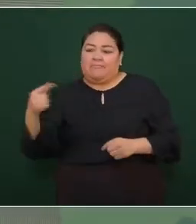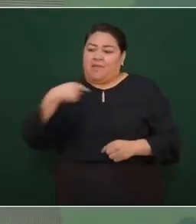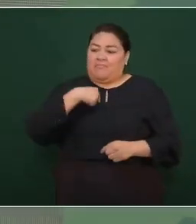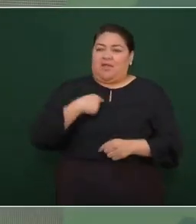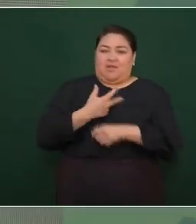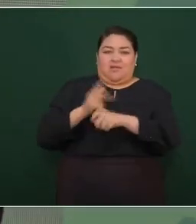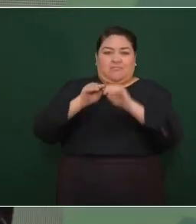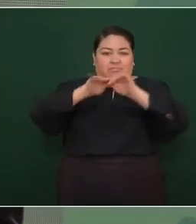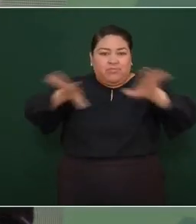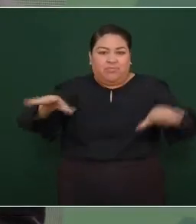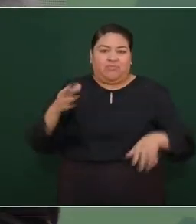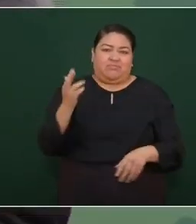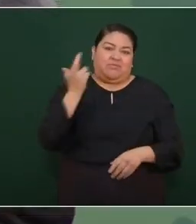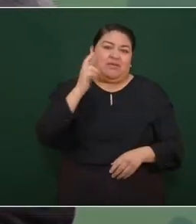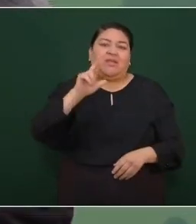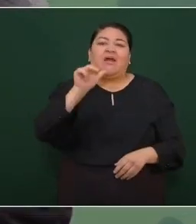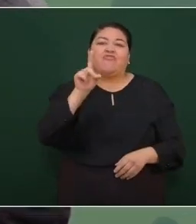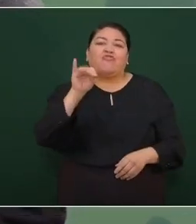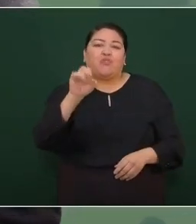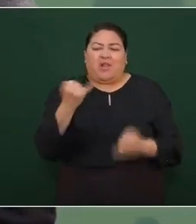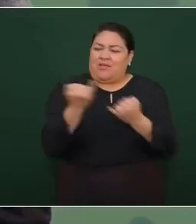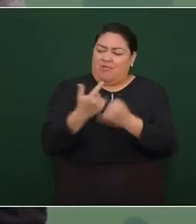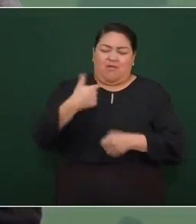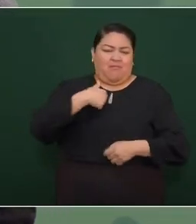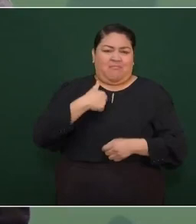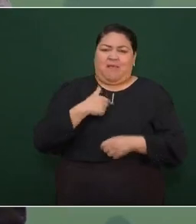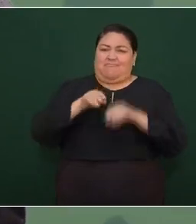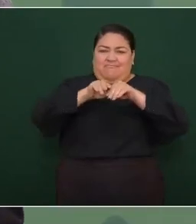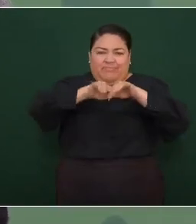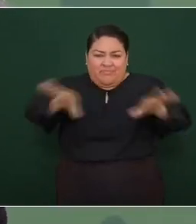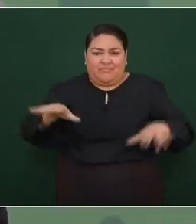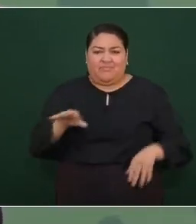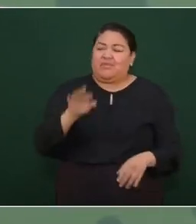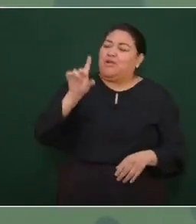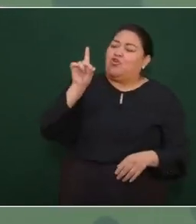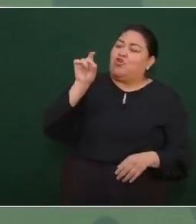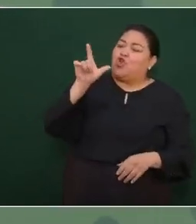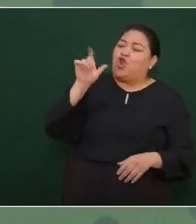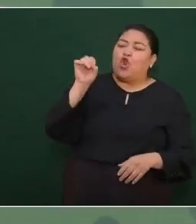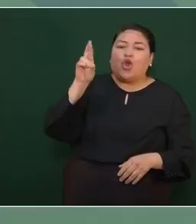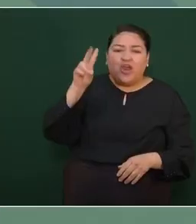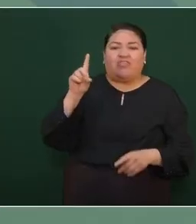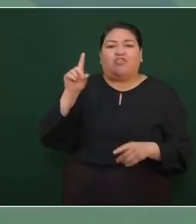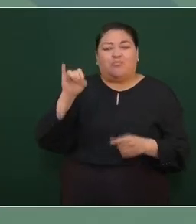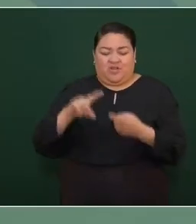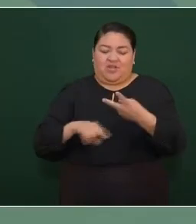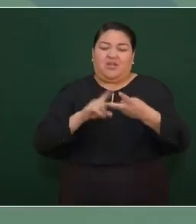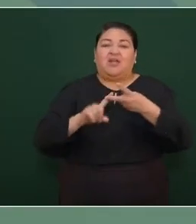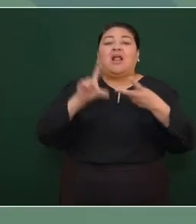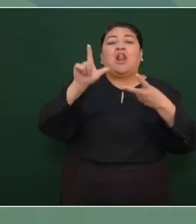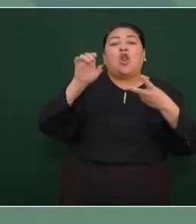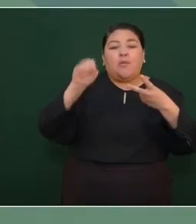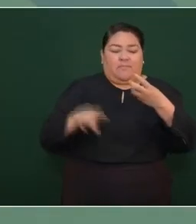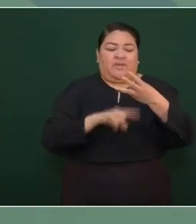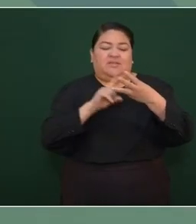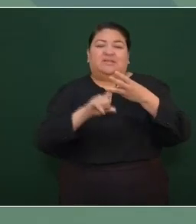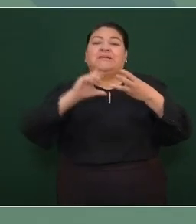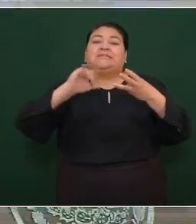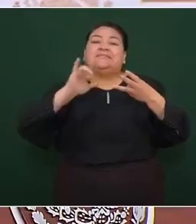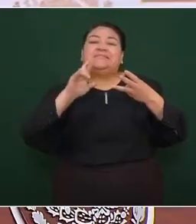Radio Fórmula Loret de Mola López Dóriga Ciro